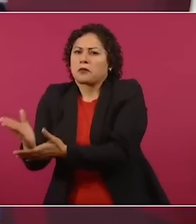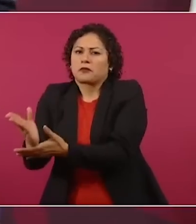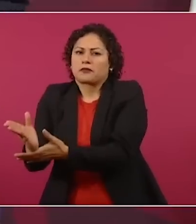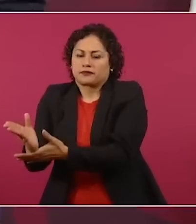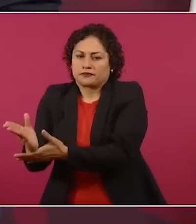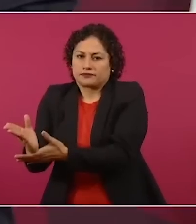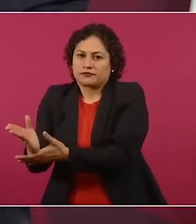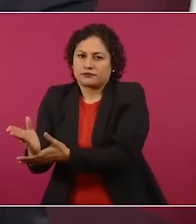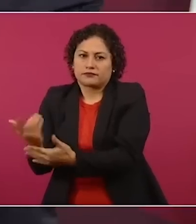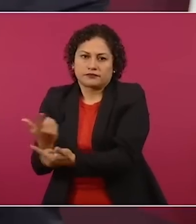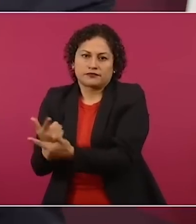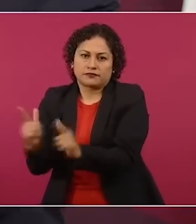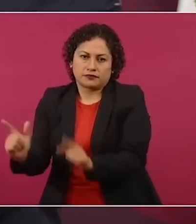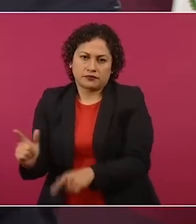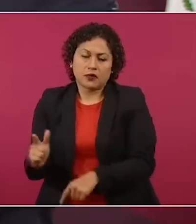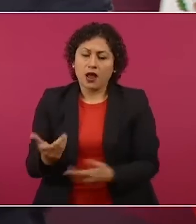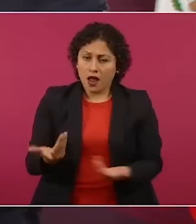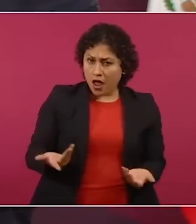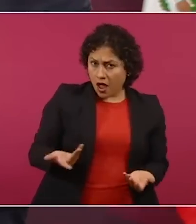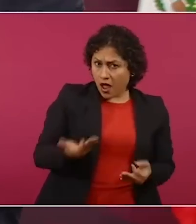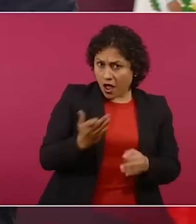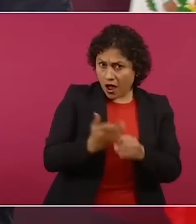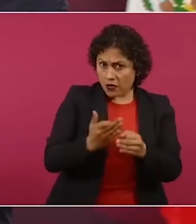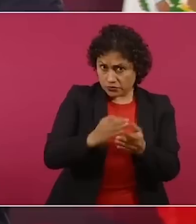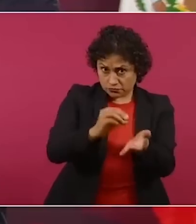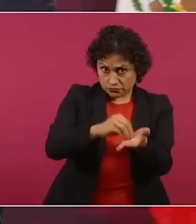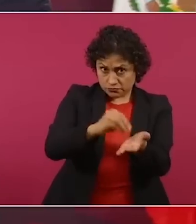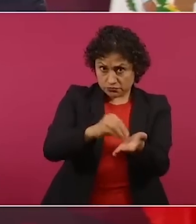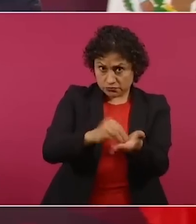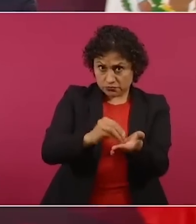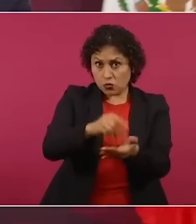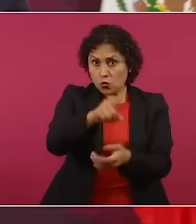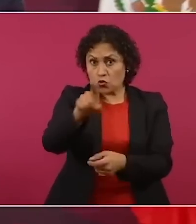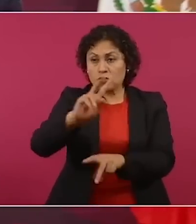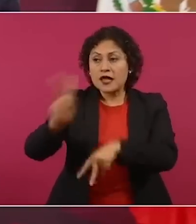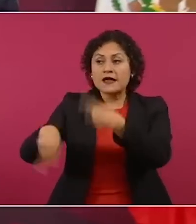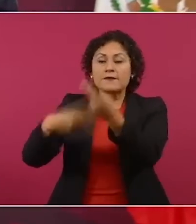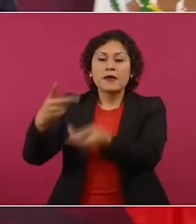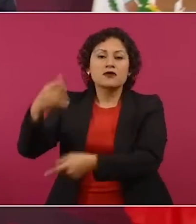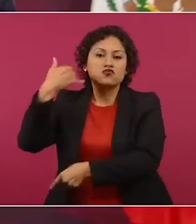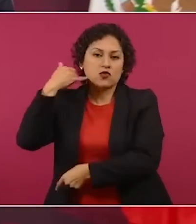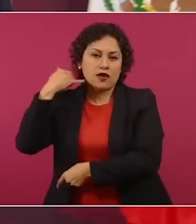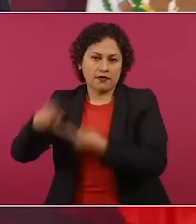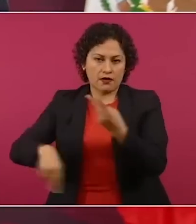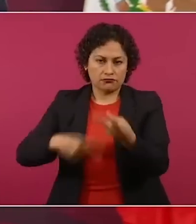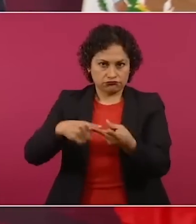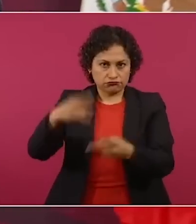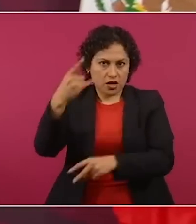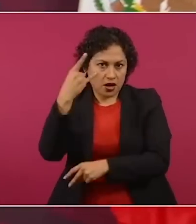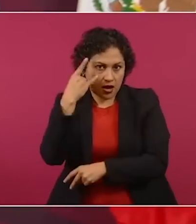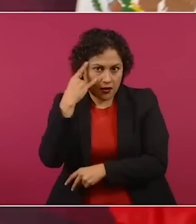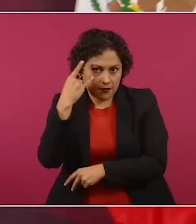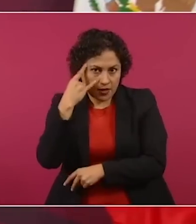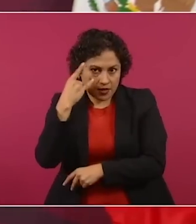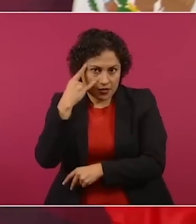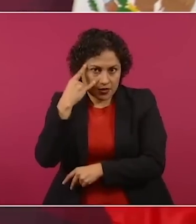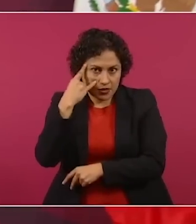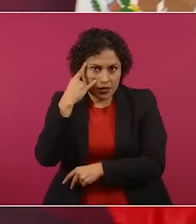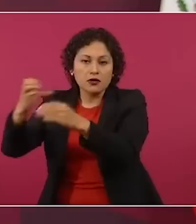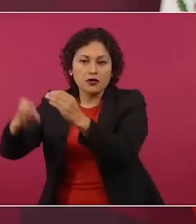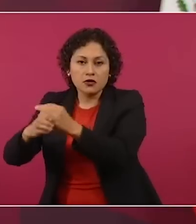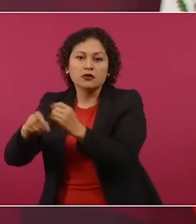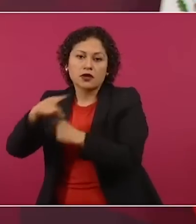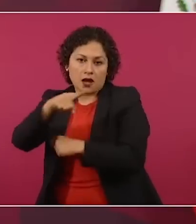Todavía si ustedes van a Yucatán, a Campeche, pues les van a